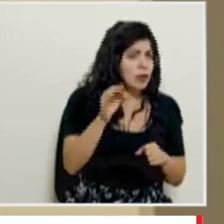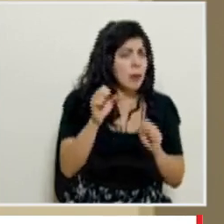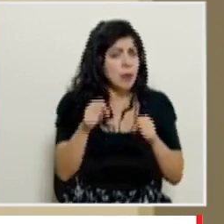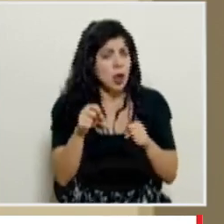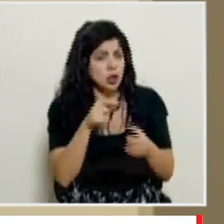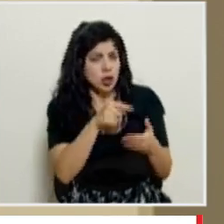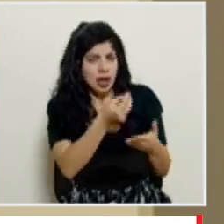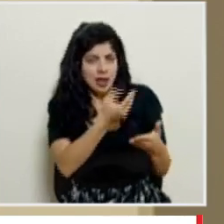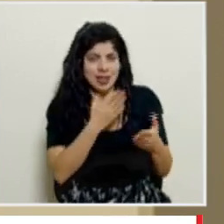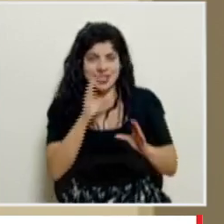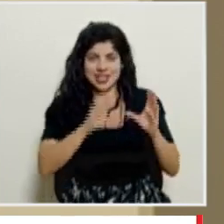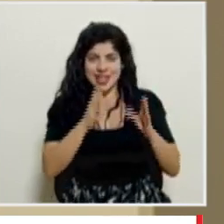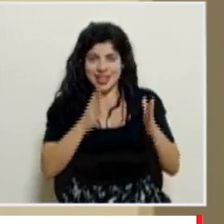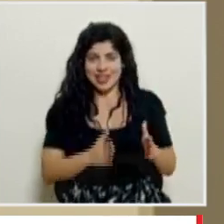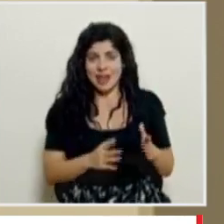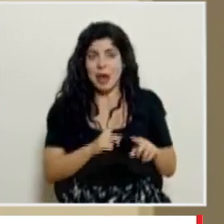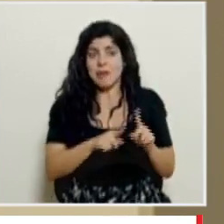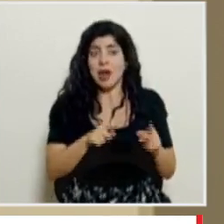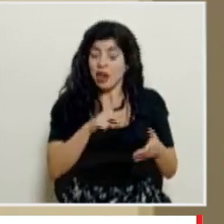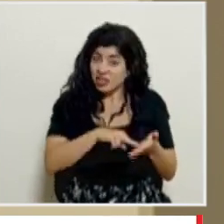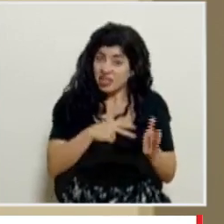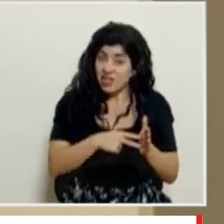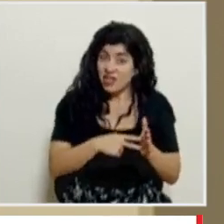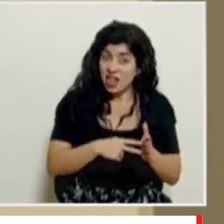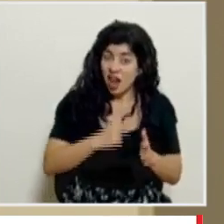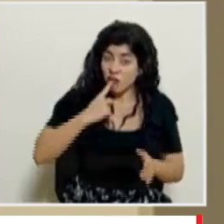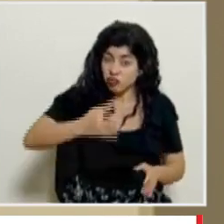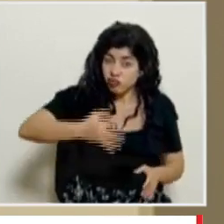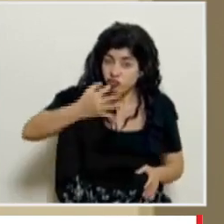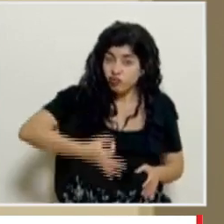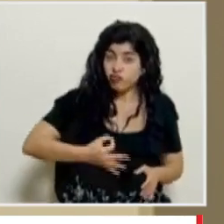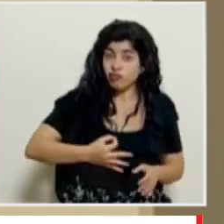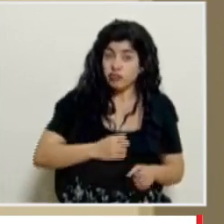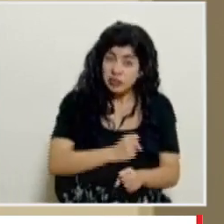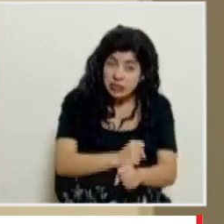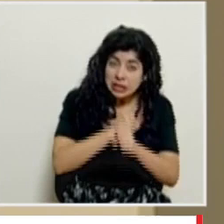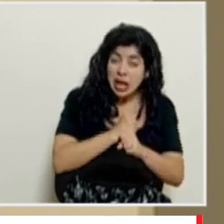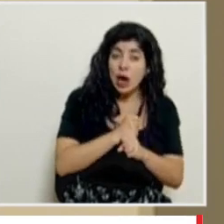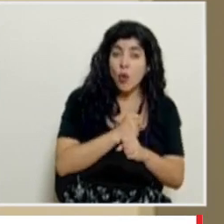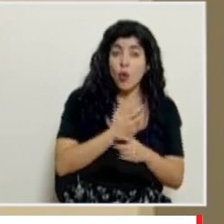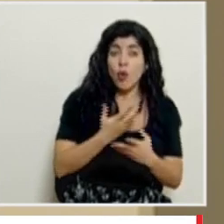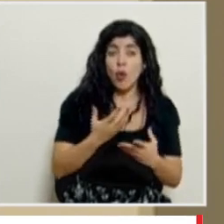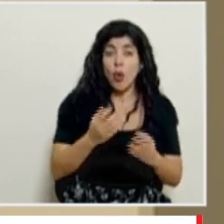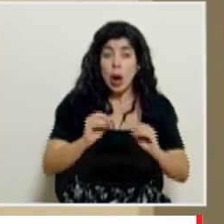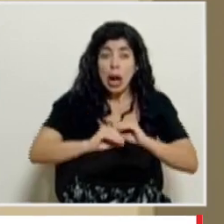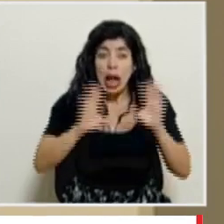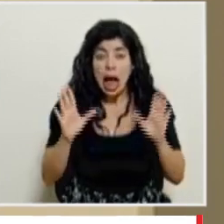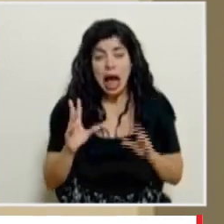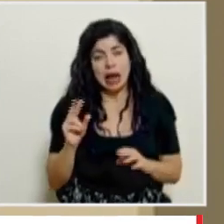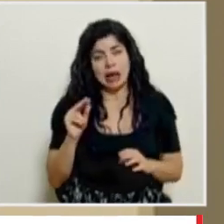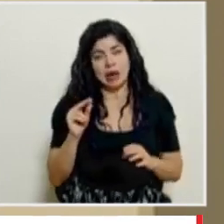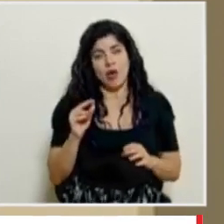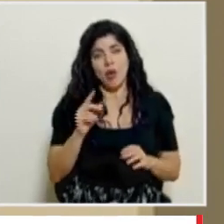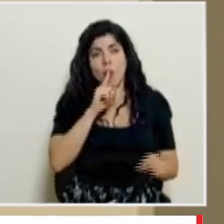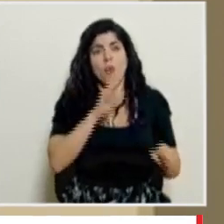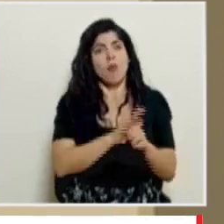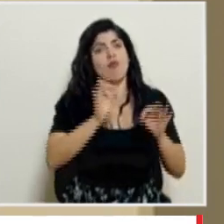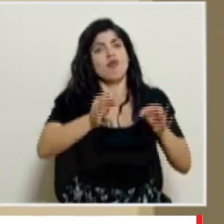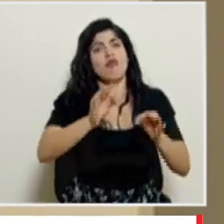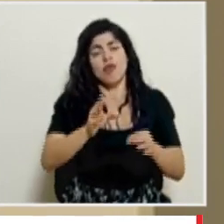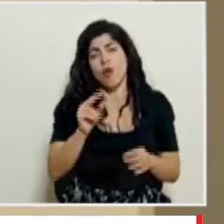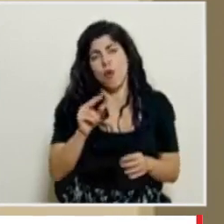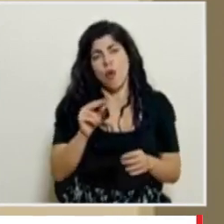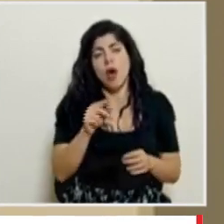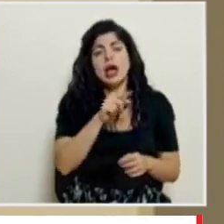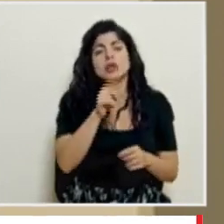pero de ninguna manera es una una aseveración o algo muy muy claro que se va a cumplir igual